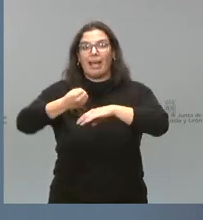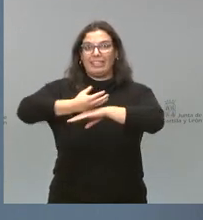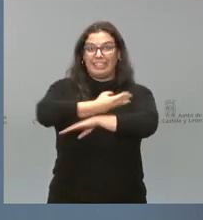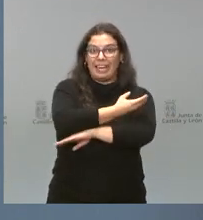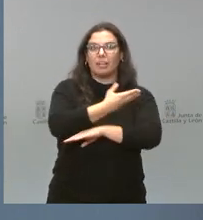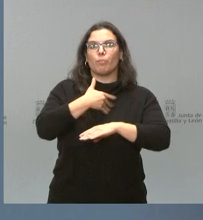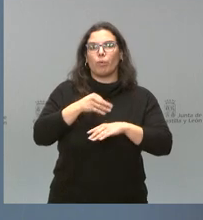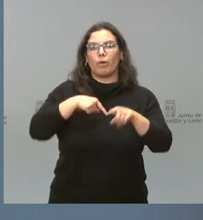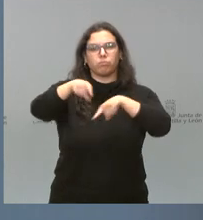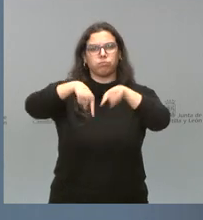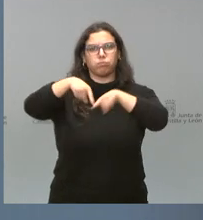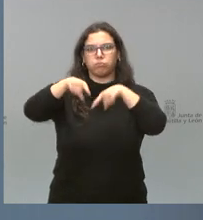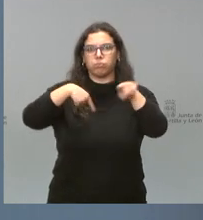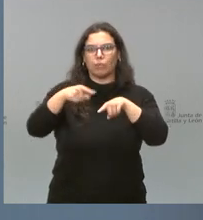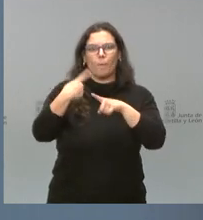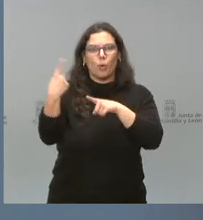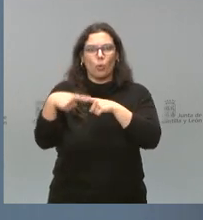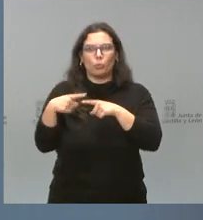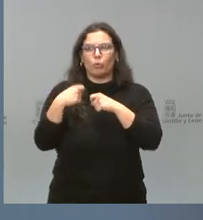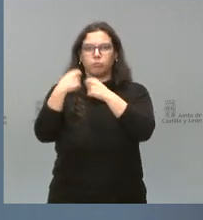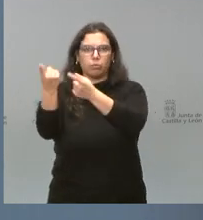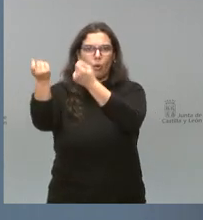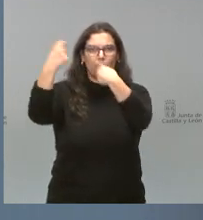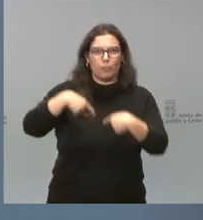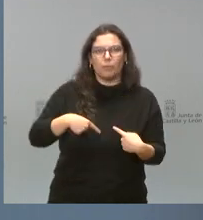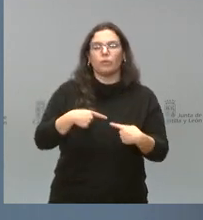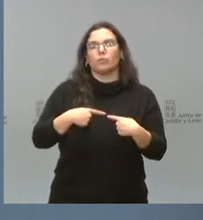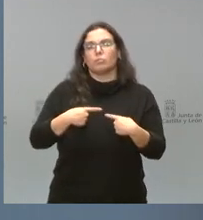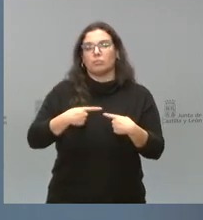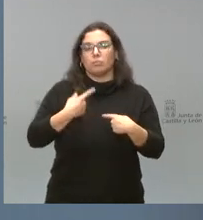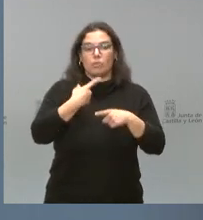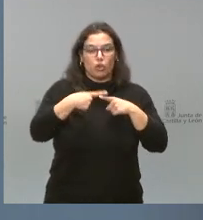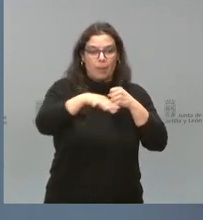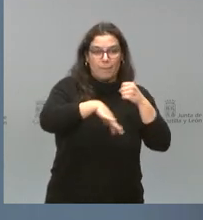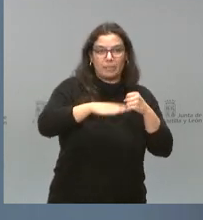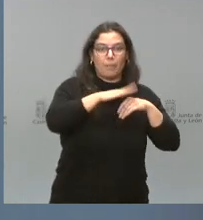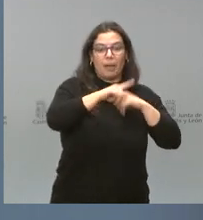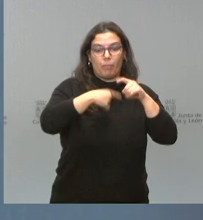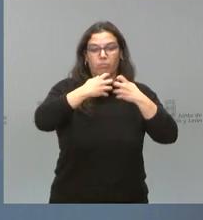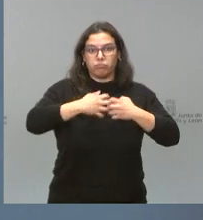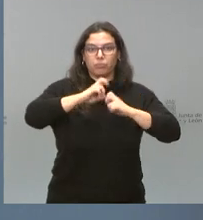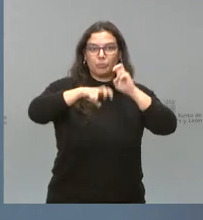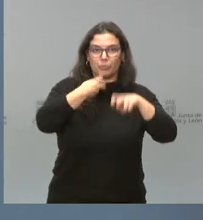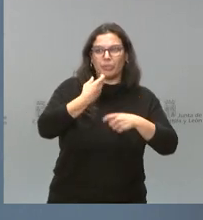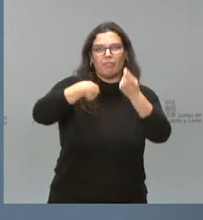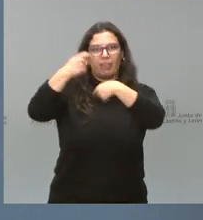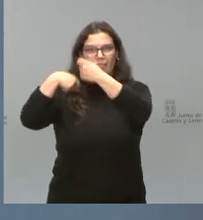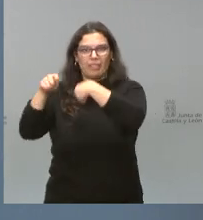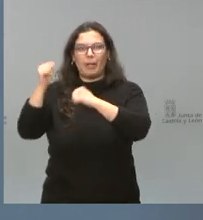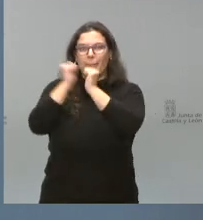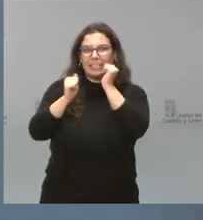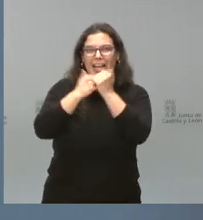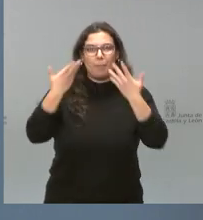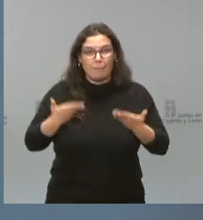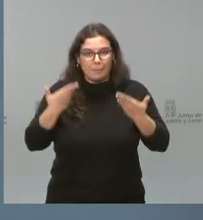dar salida y entrada a muchos productos que son objeto tanto de materias primas como productos terminados que ahí se fabrican y que algunos de ellos son de metales de cierto